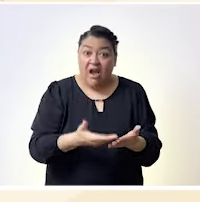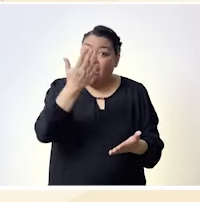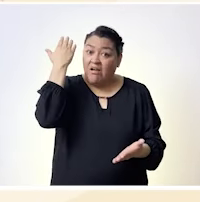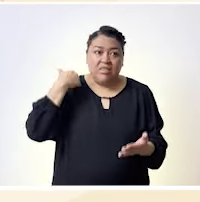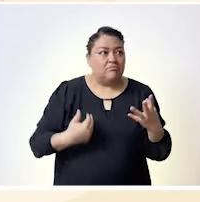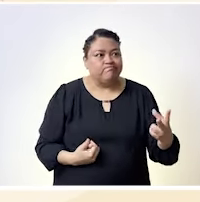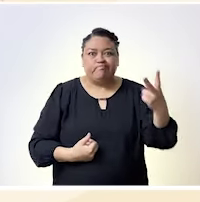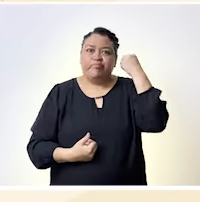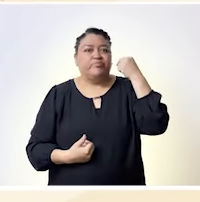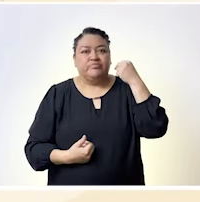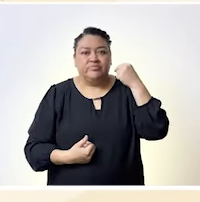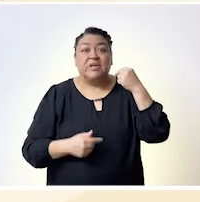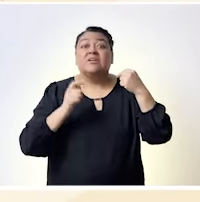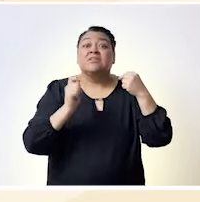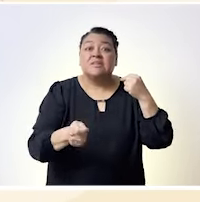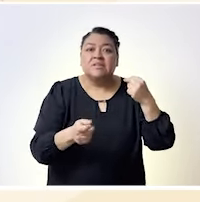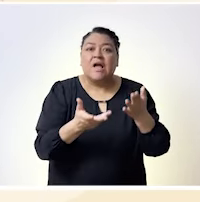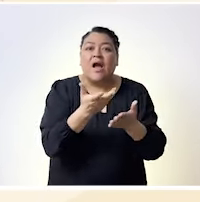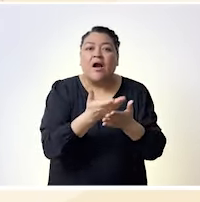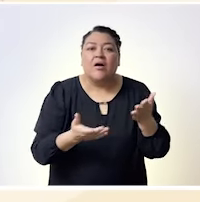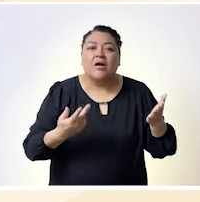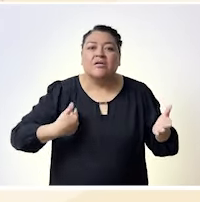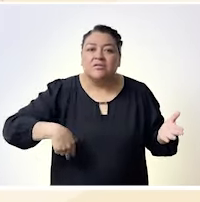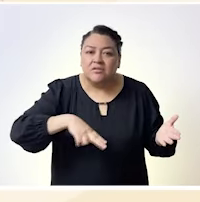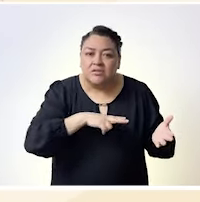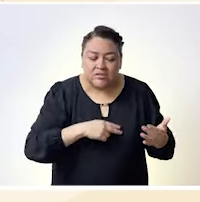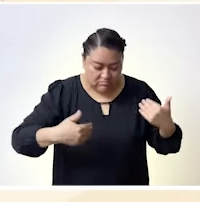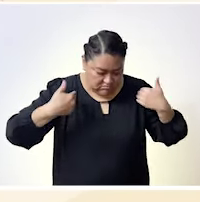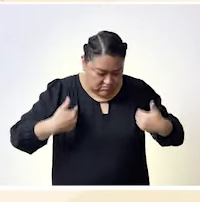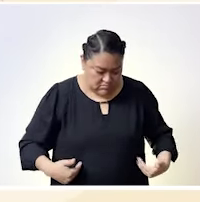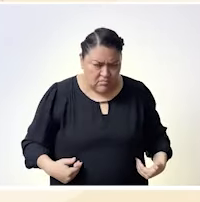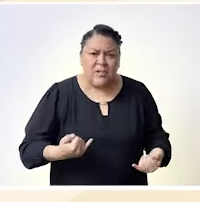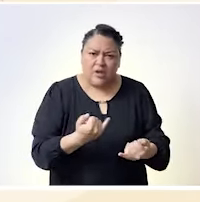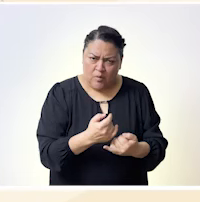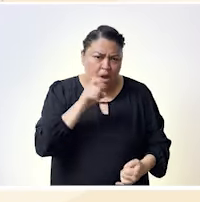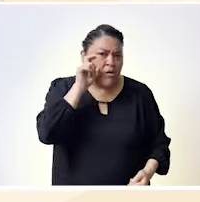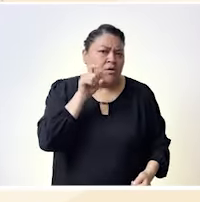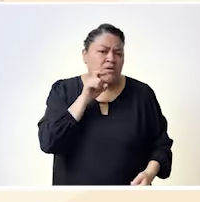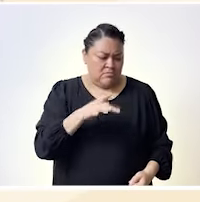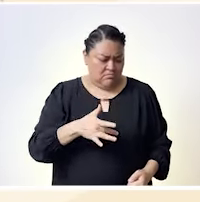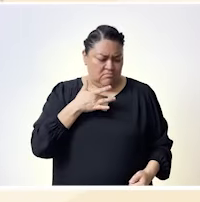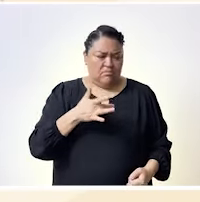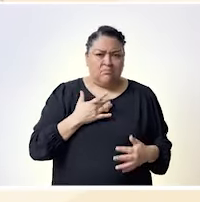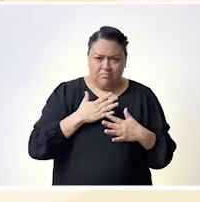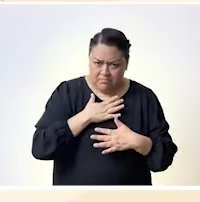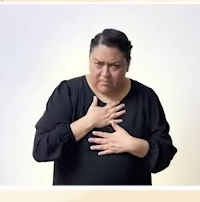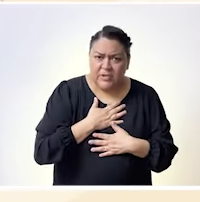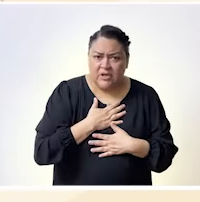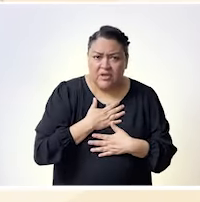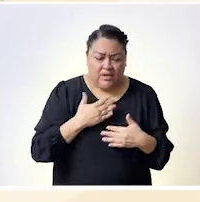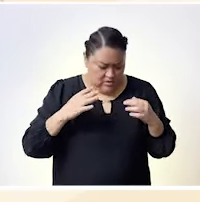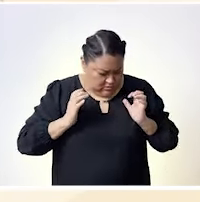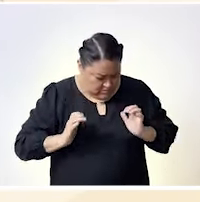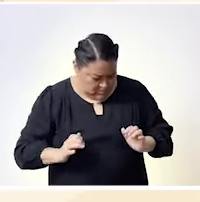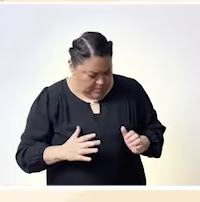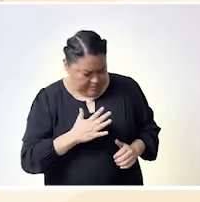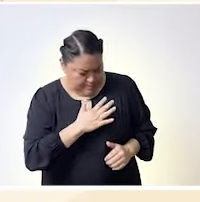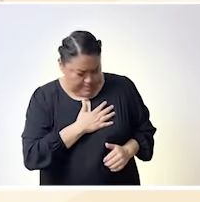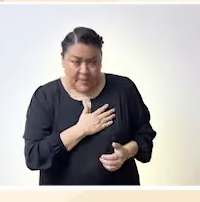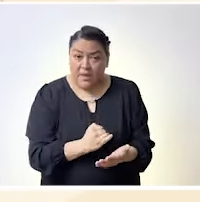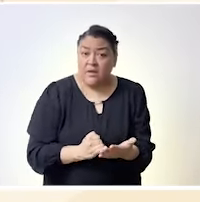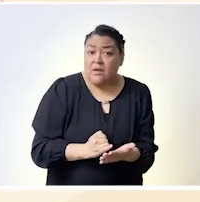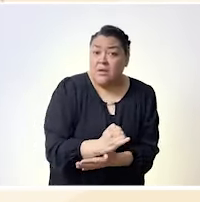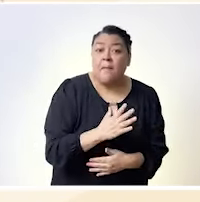hecho de que sí efectivamente todas las mujeres tenemos el derecho de poder hacer uso de nuestra voz y de poder manifestar